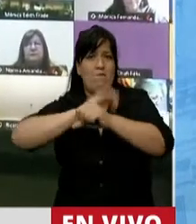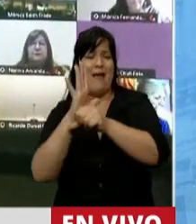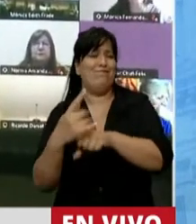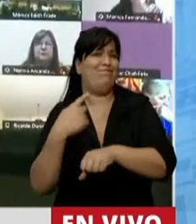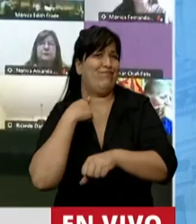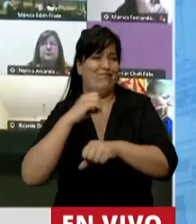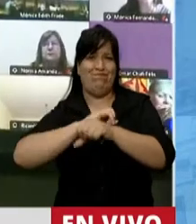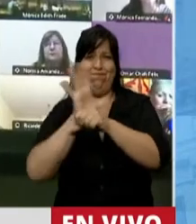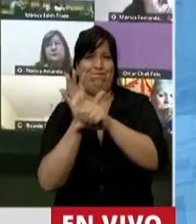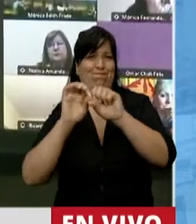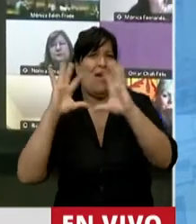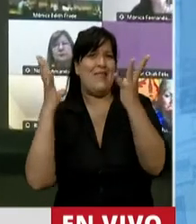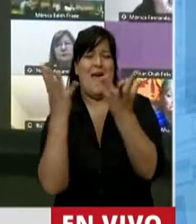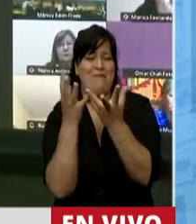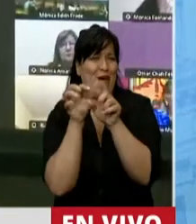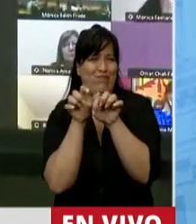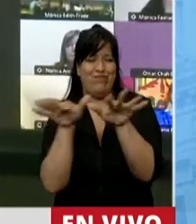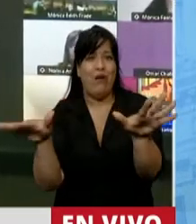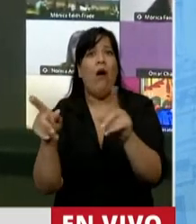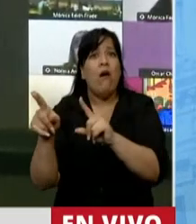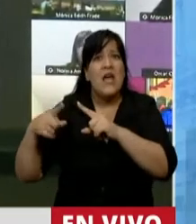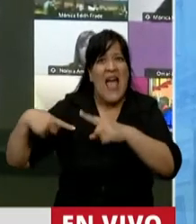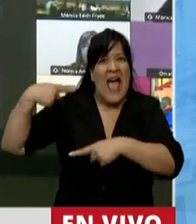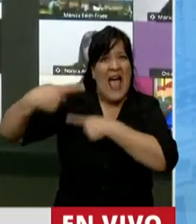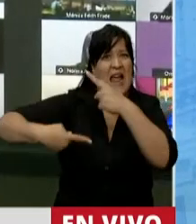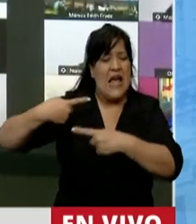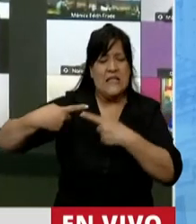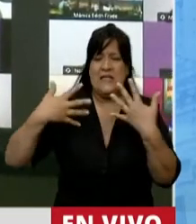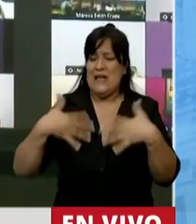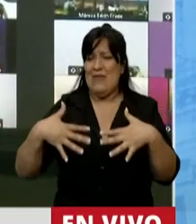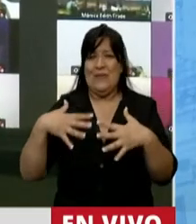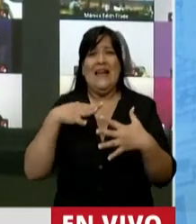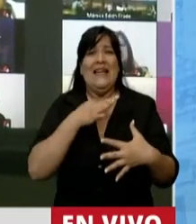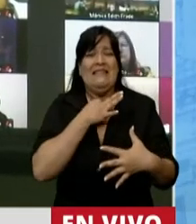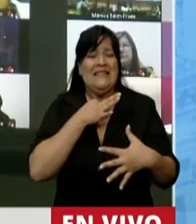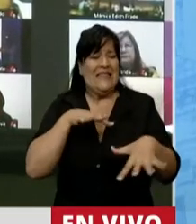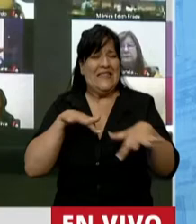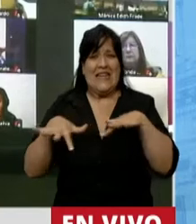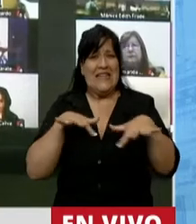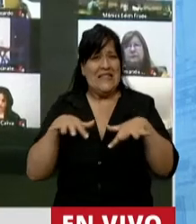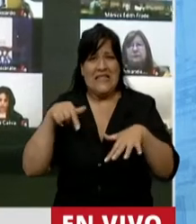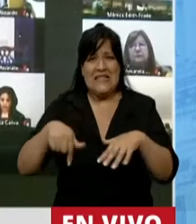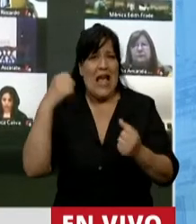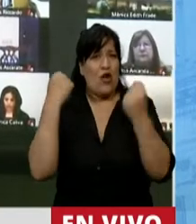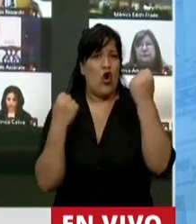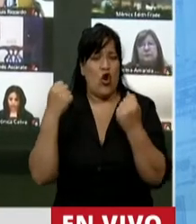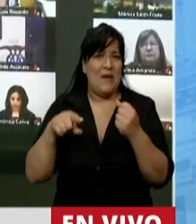pandemia y que había heredado una de las mayores crisis económicas de la historia argentina.